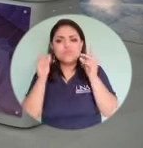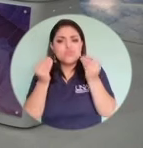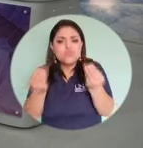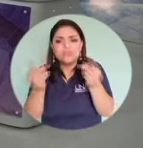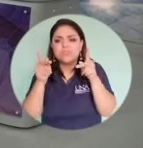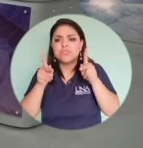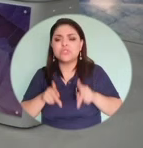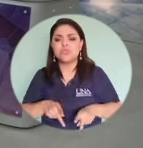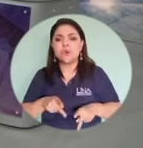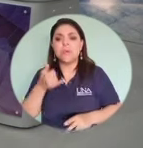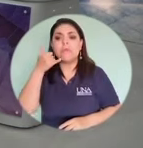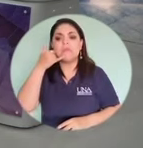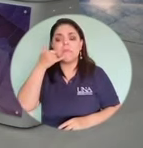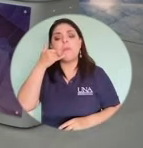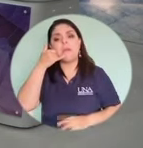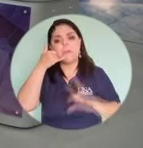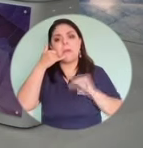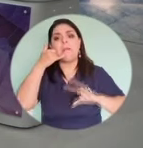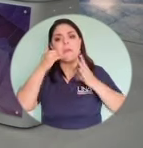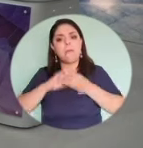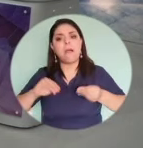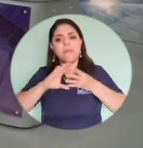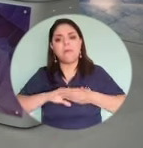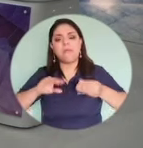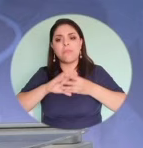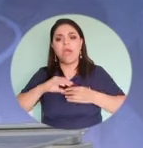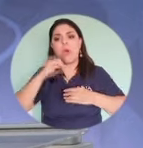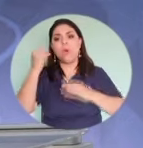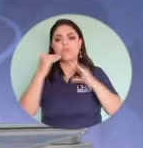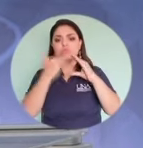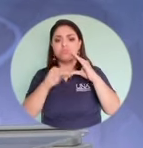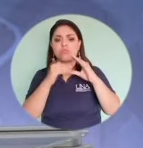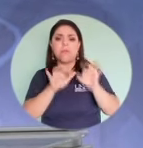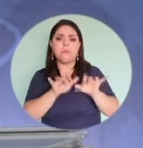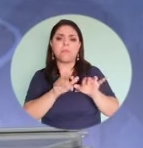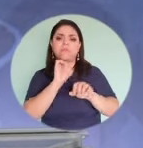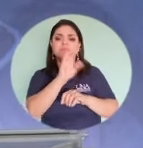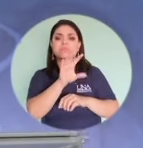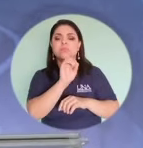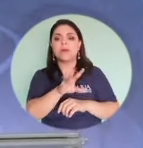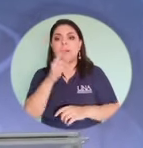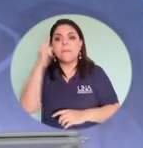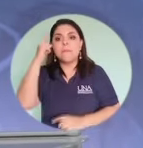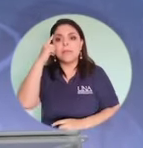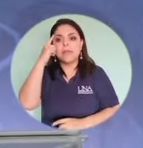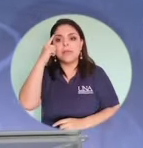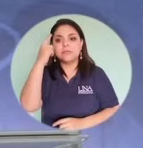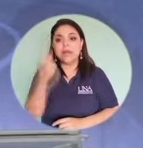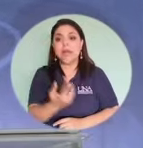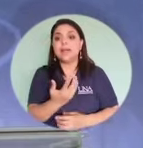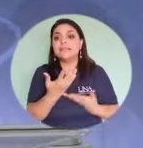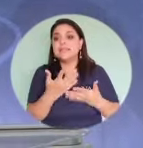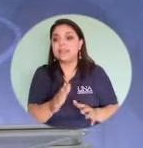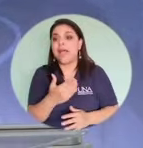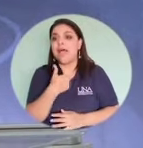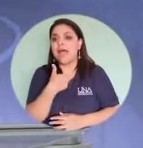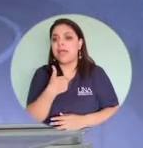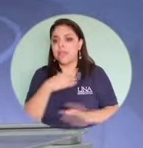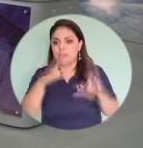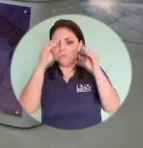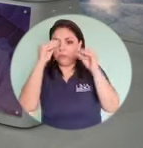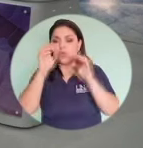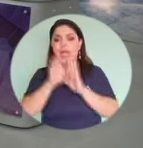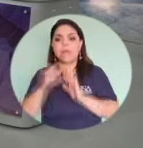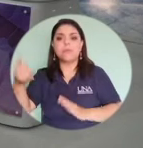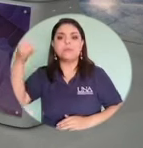vulnerados porque pues por medio de la ingeniería social ya tienen cierta información de la persona, le hacen ver que le